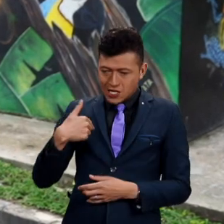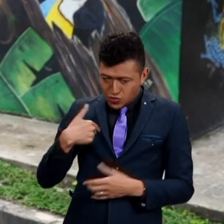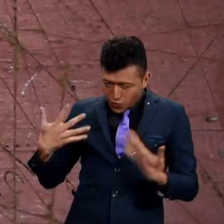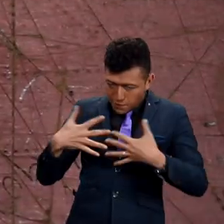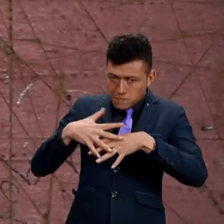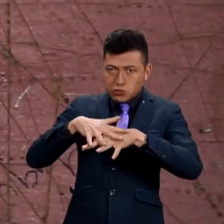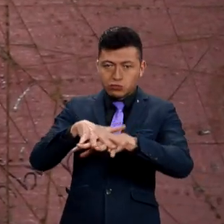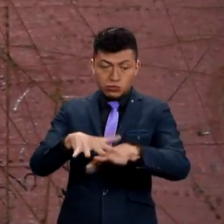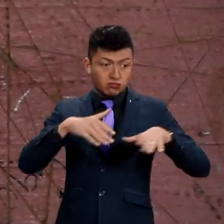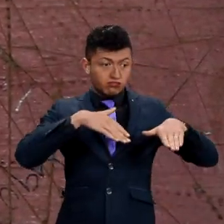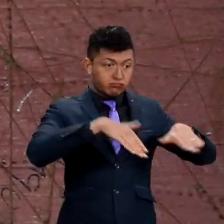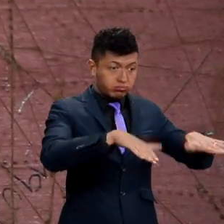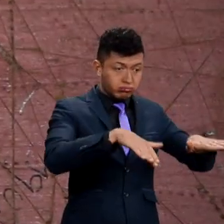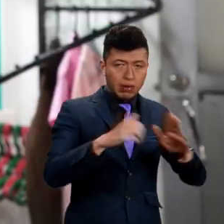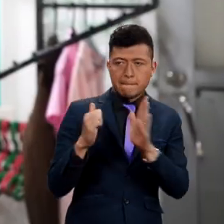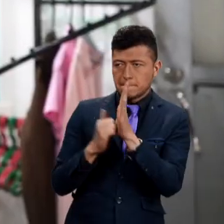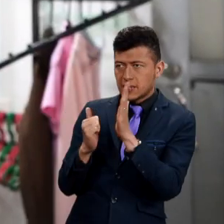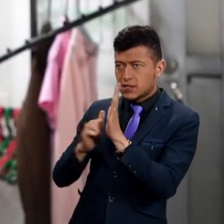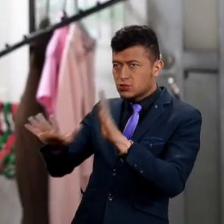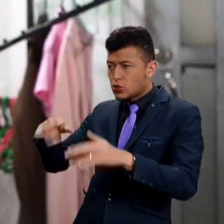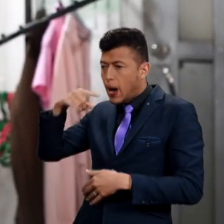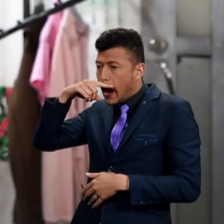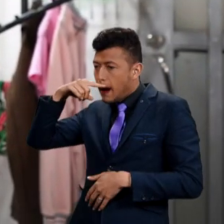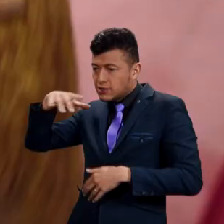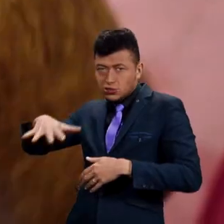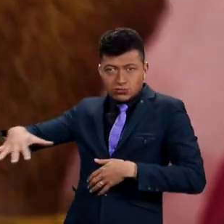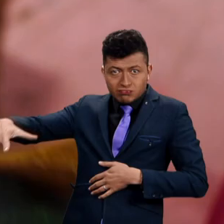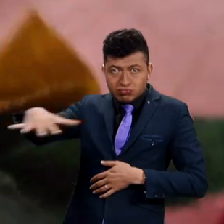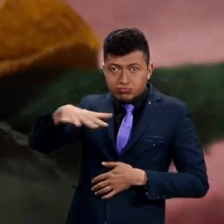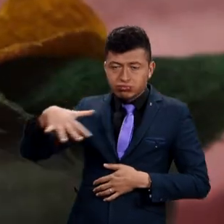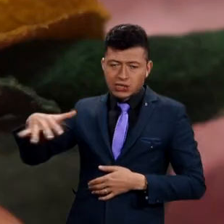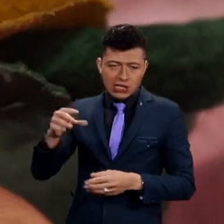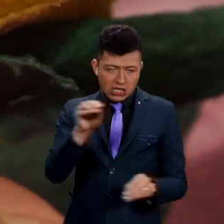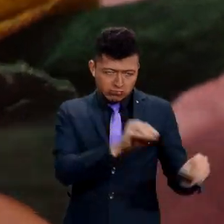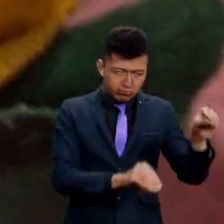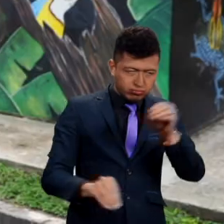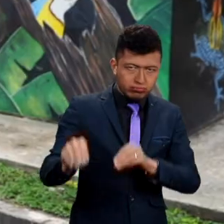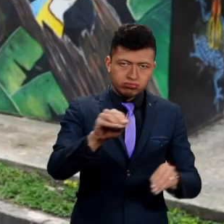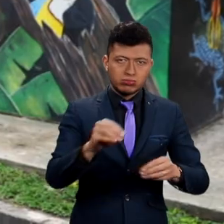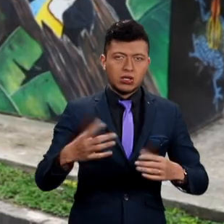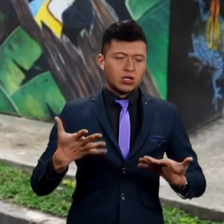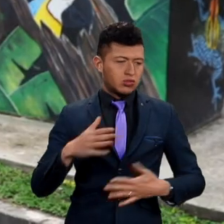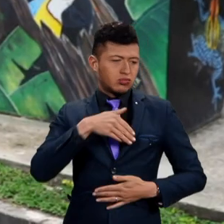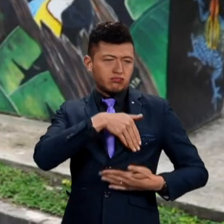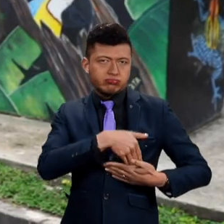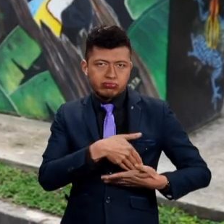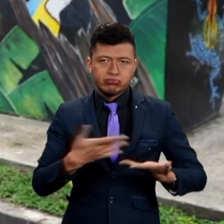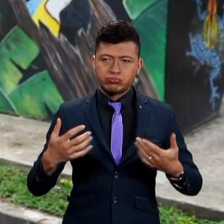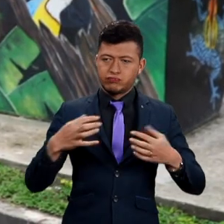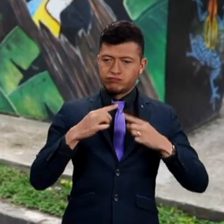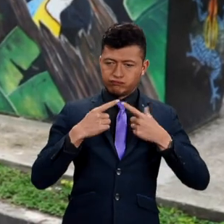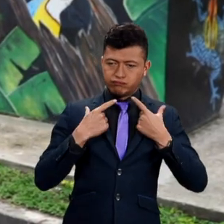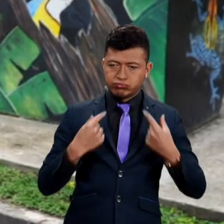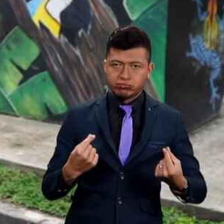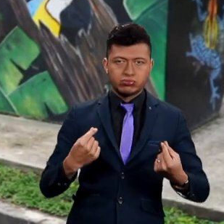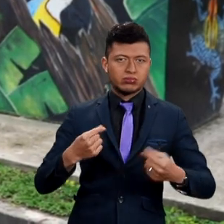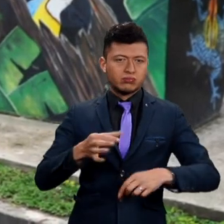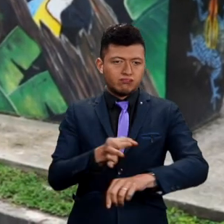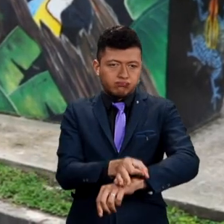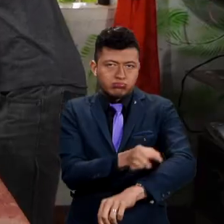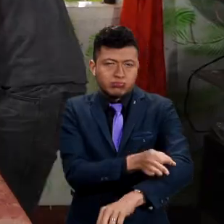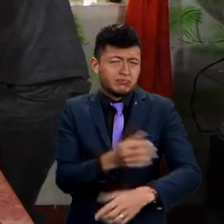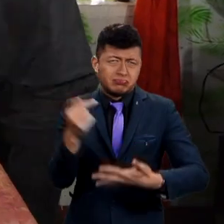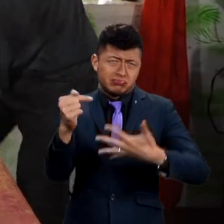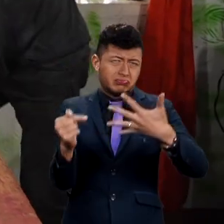mis conocimientos como diseñadora para fusionar lo textil con esos materiales amazónicos en diseños exclusivos, en los bolsillos, en los cuellos,